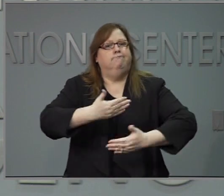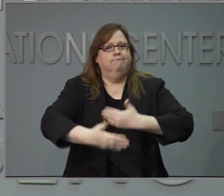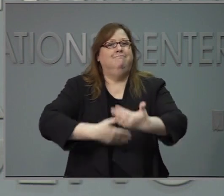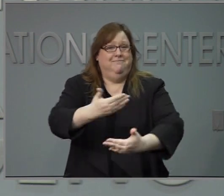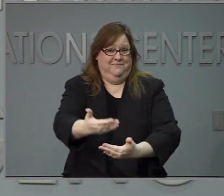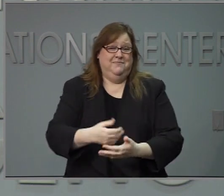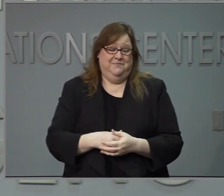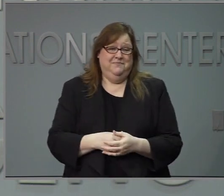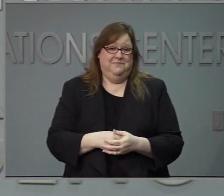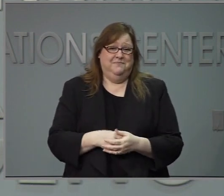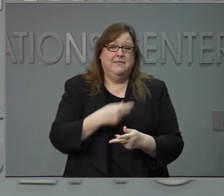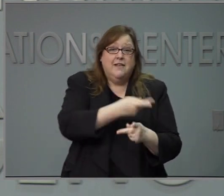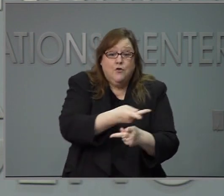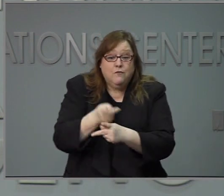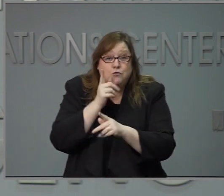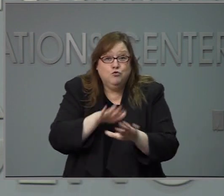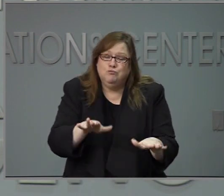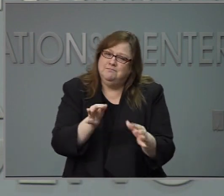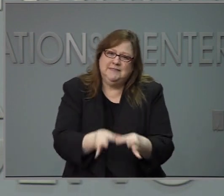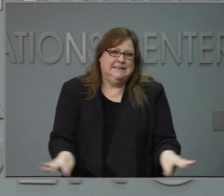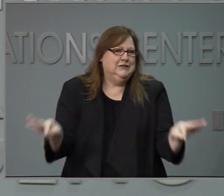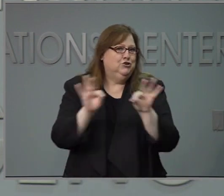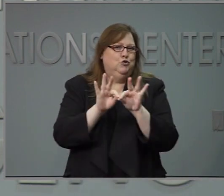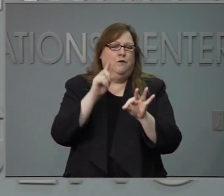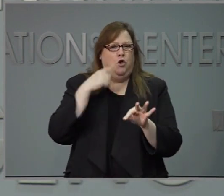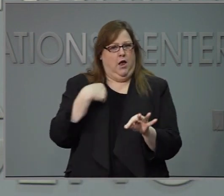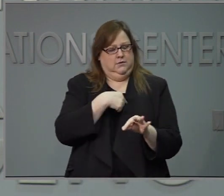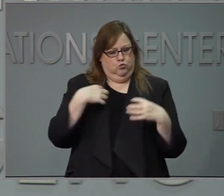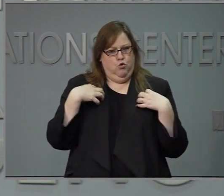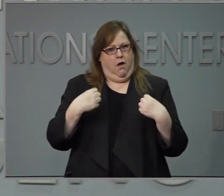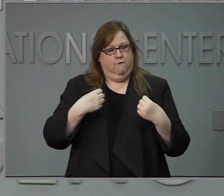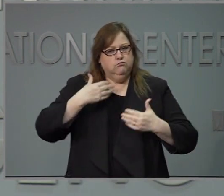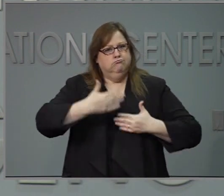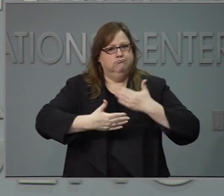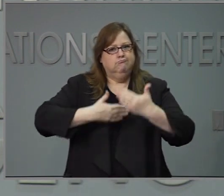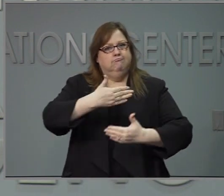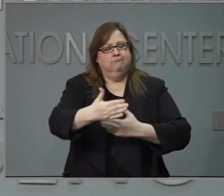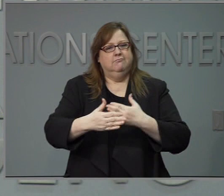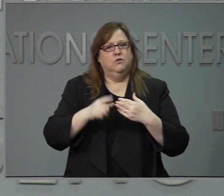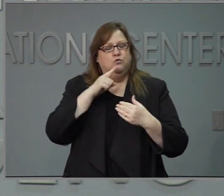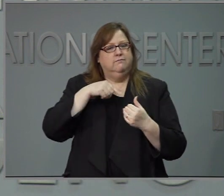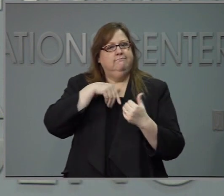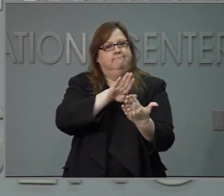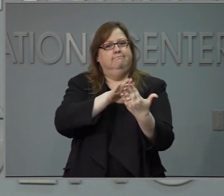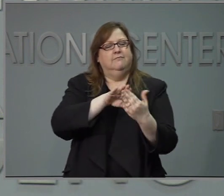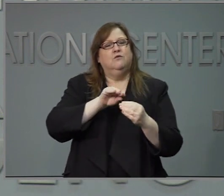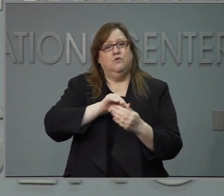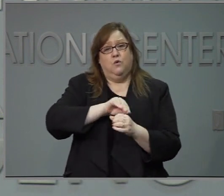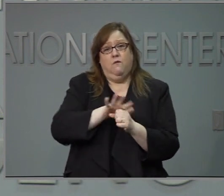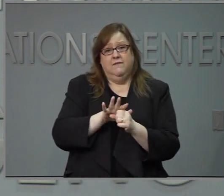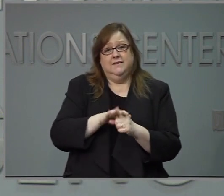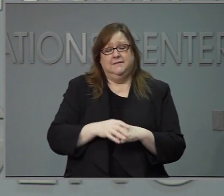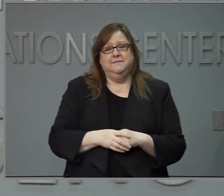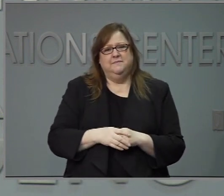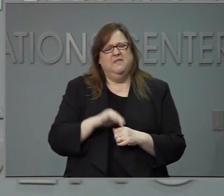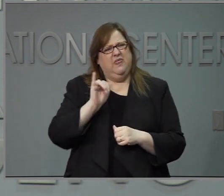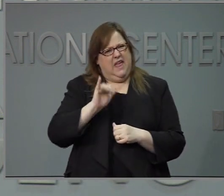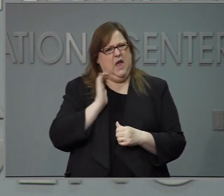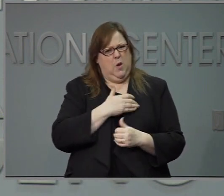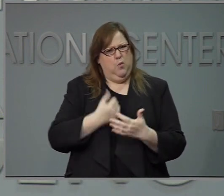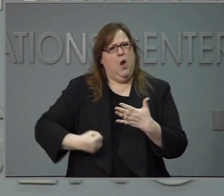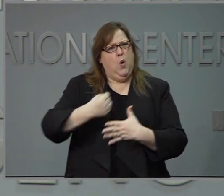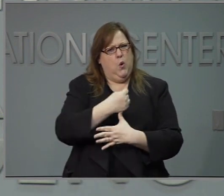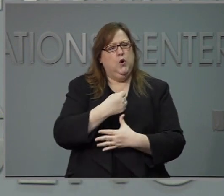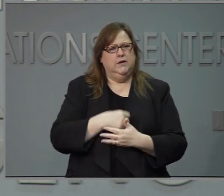es esencial para la recuperación, la educación y el cuidado de niños. Tiene que ser una prioridad al estar combatiendo esta